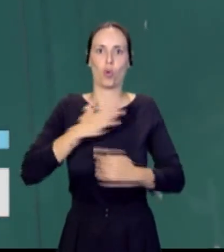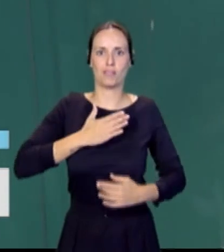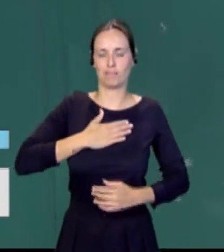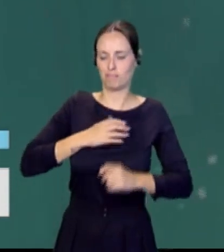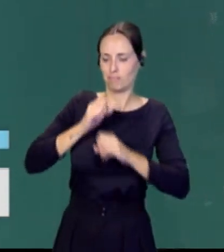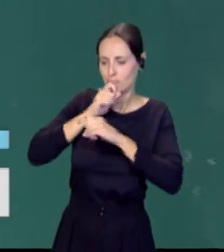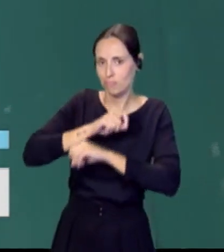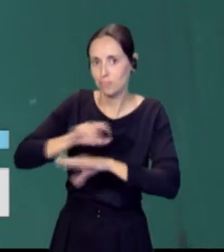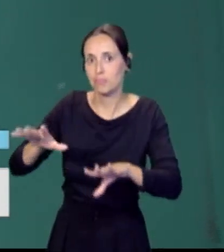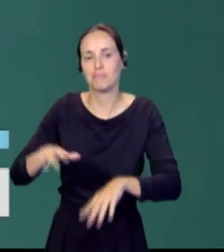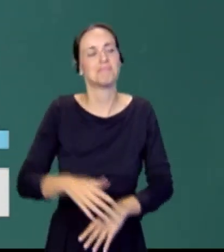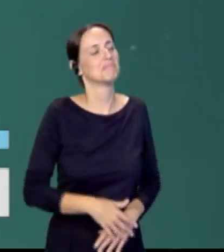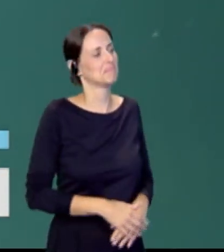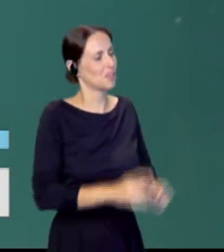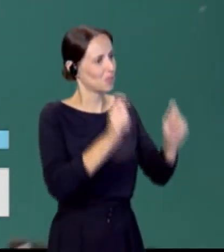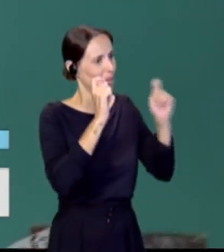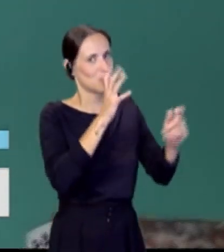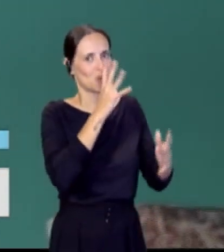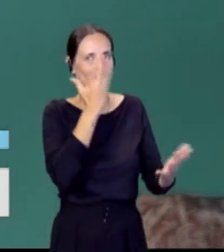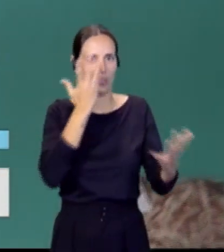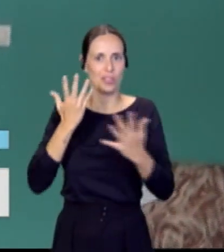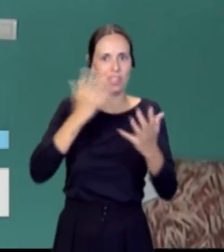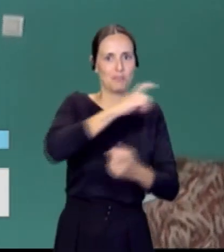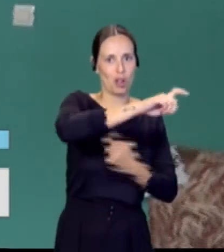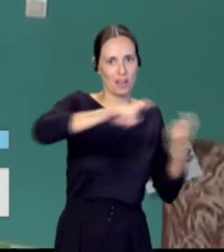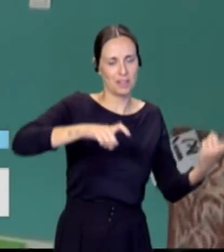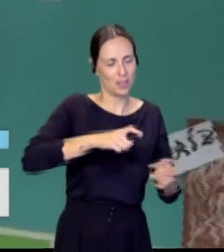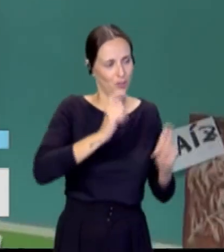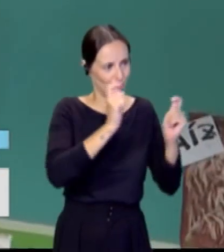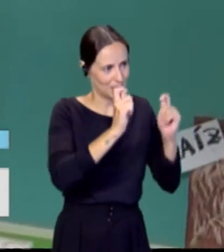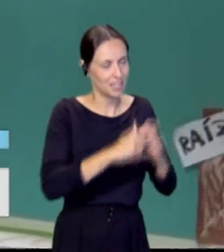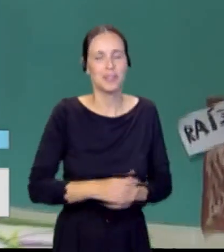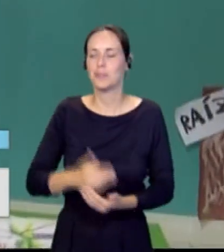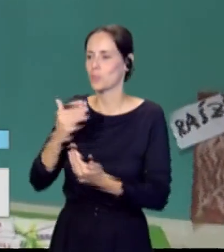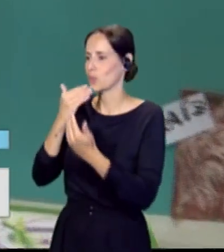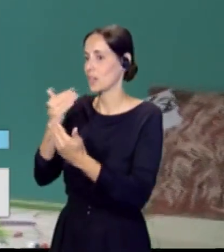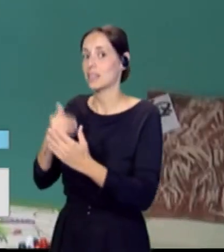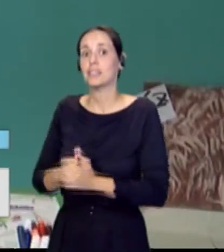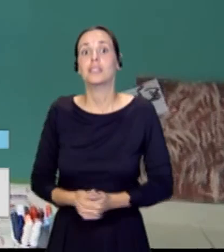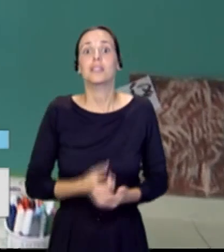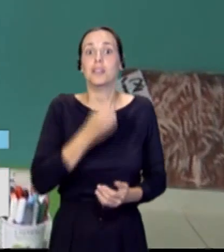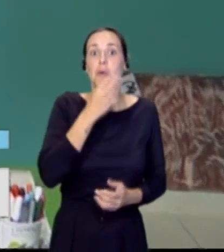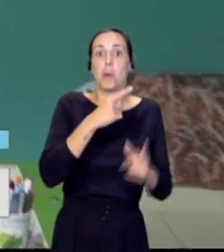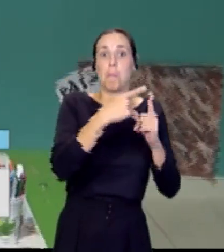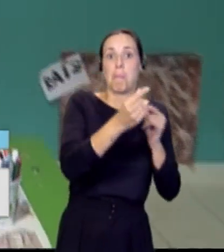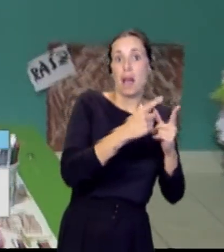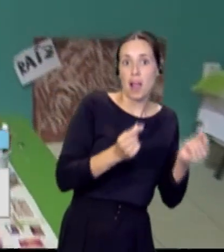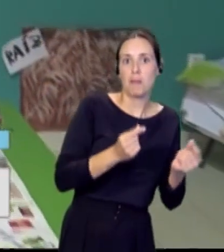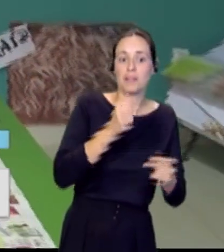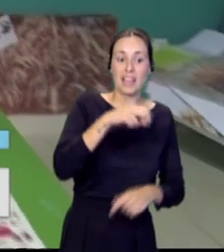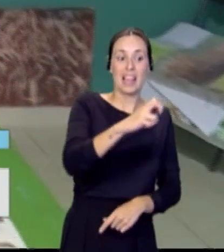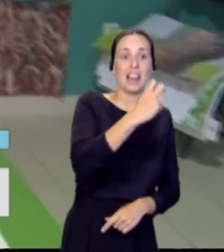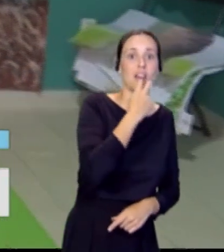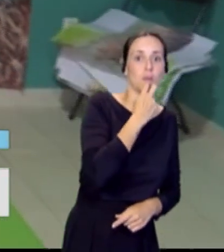Felicidades por estos 10 años, felicidades por el cumpleaños también. Muchas gracias. Bueno, palma, palmeras, La Gomera. Después de Gran Canaria es la isla